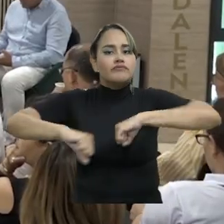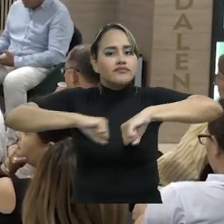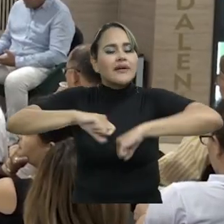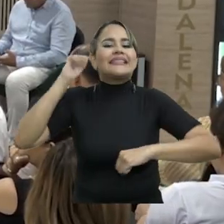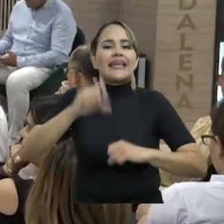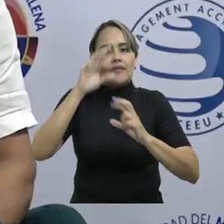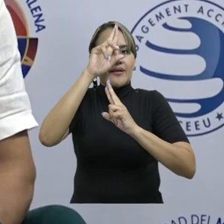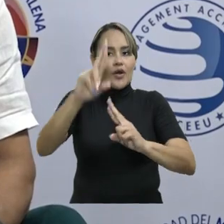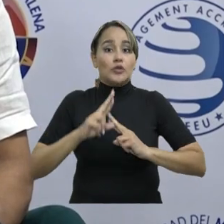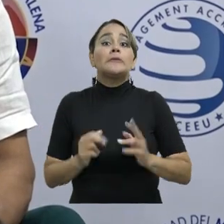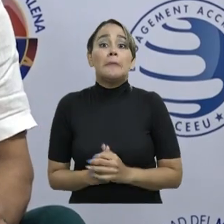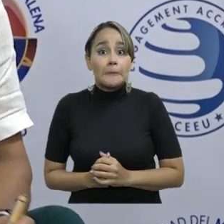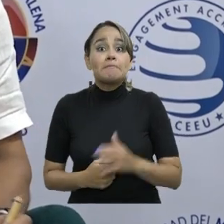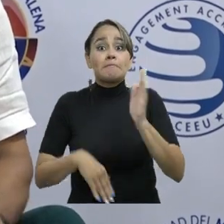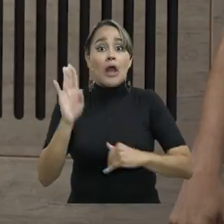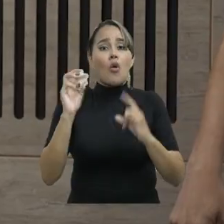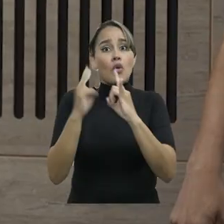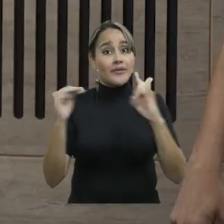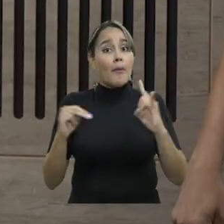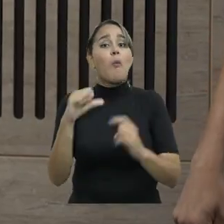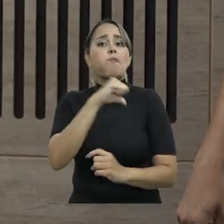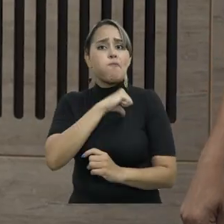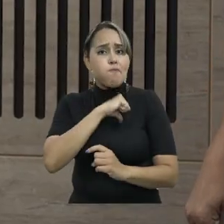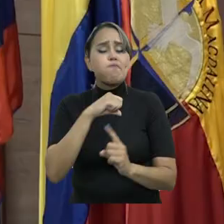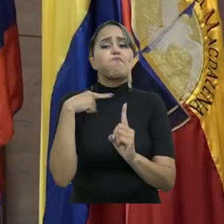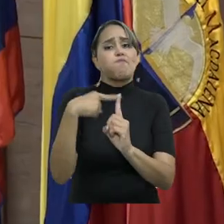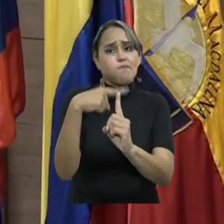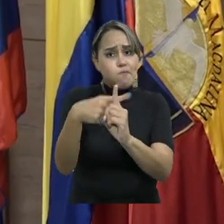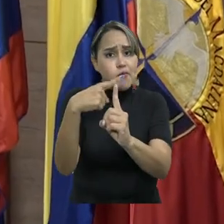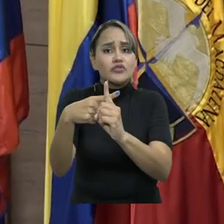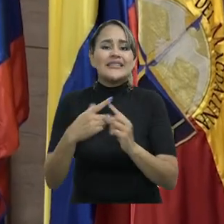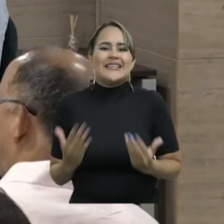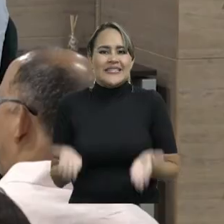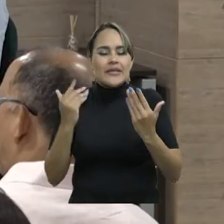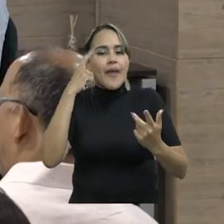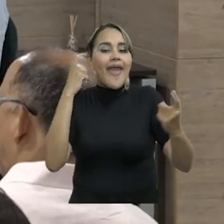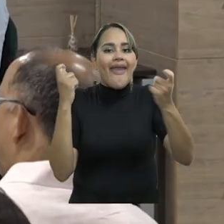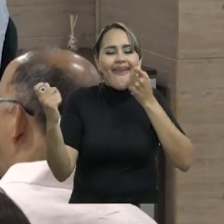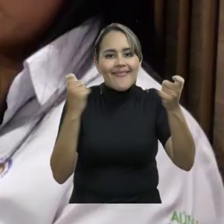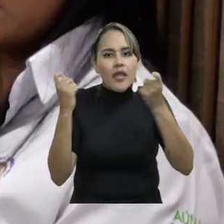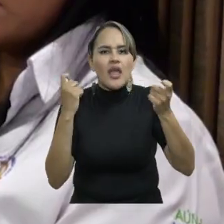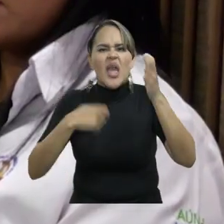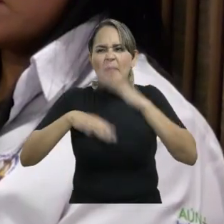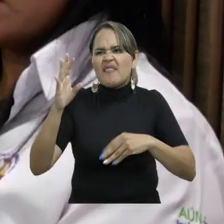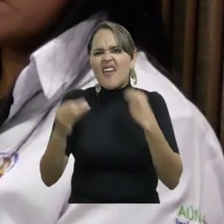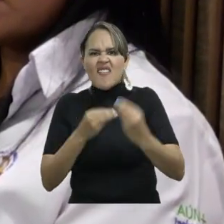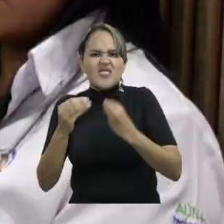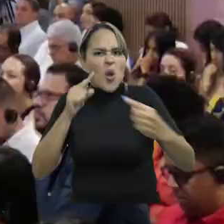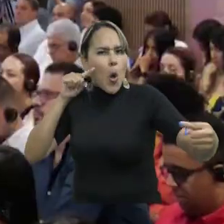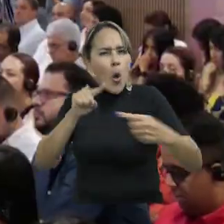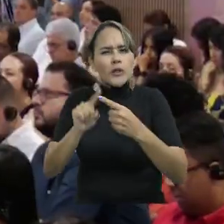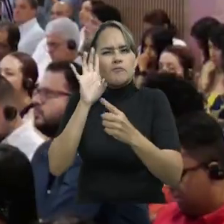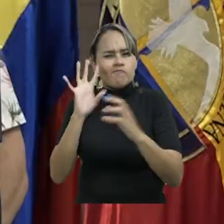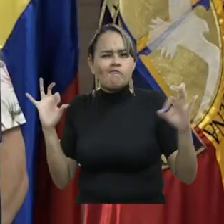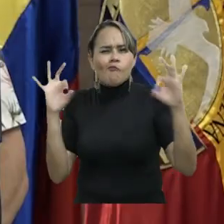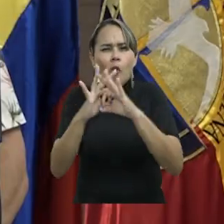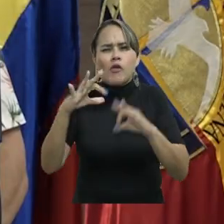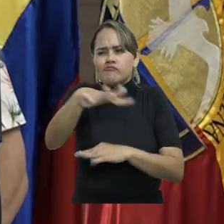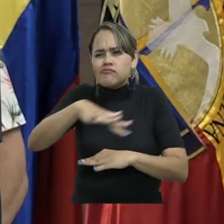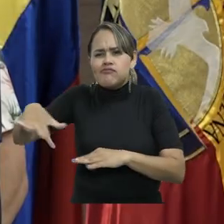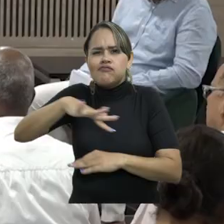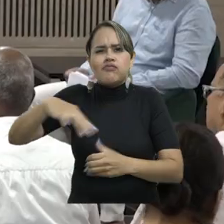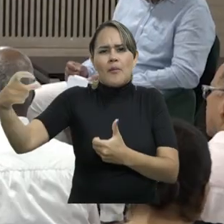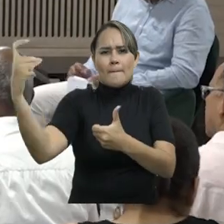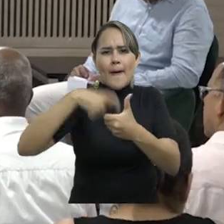Las experiencias positivas de Unimagdalena en cobertura educativa en el departamento y las estrategias implementadas para brindar una educación con enfoque